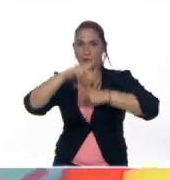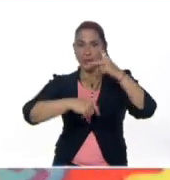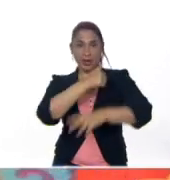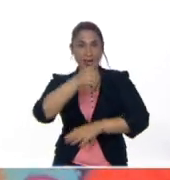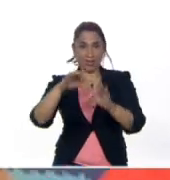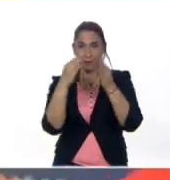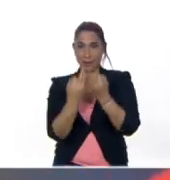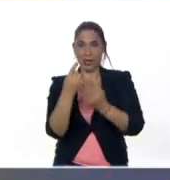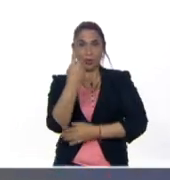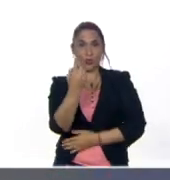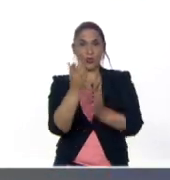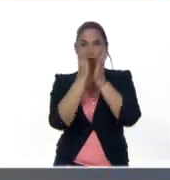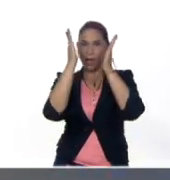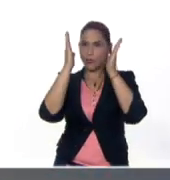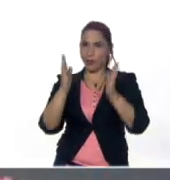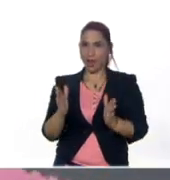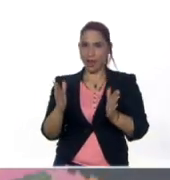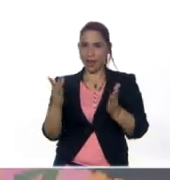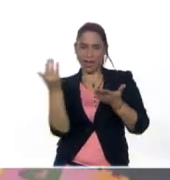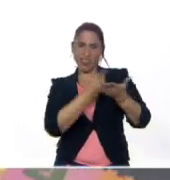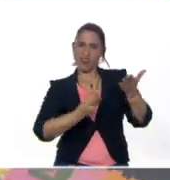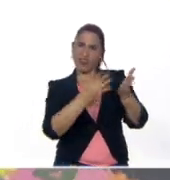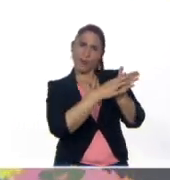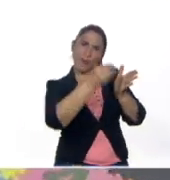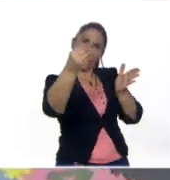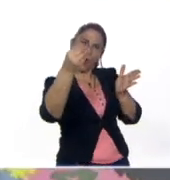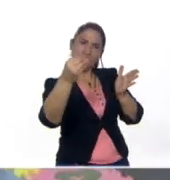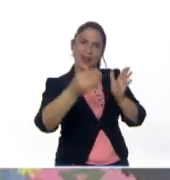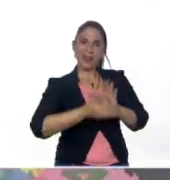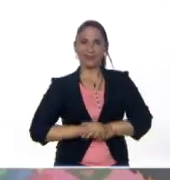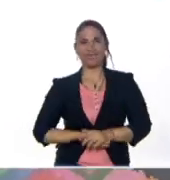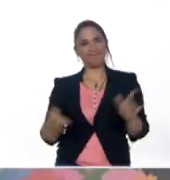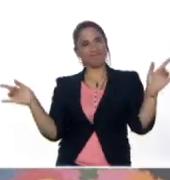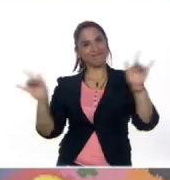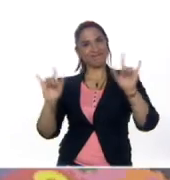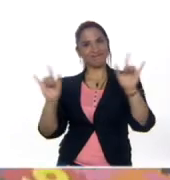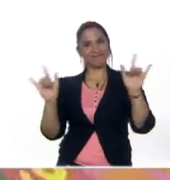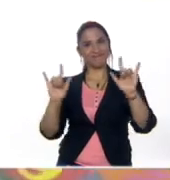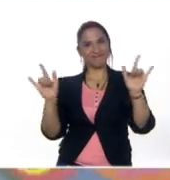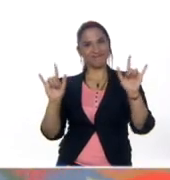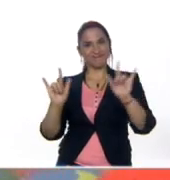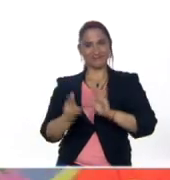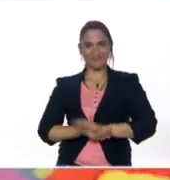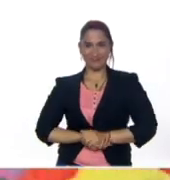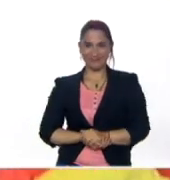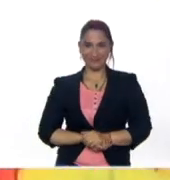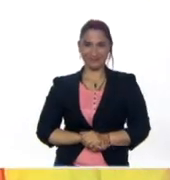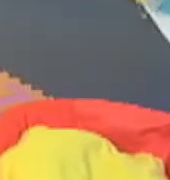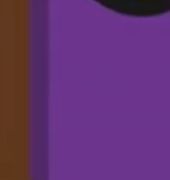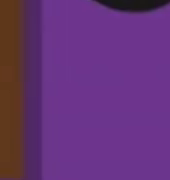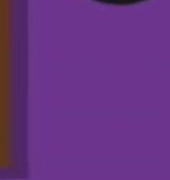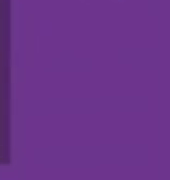Cada Familia Una Escuela ¡Dibújame! ¡Feliz fin de semana!